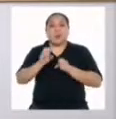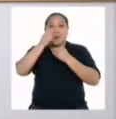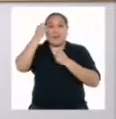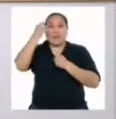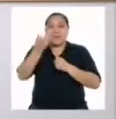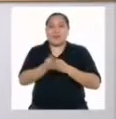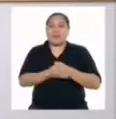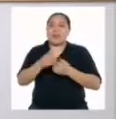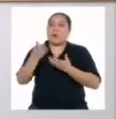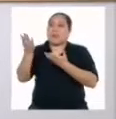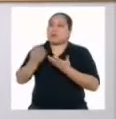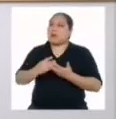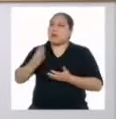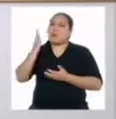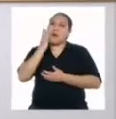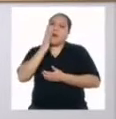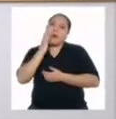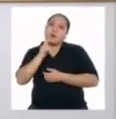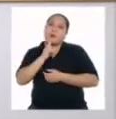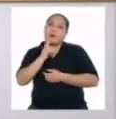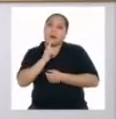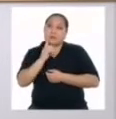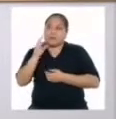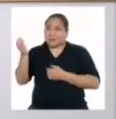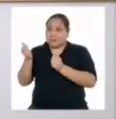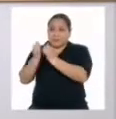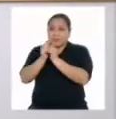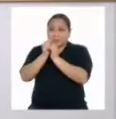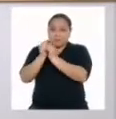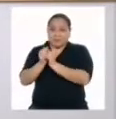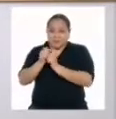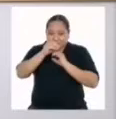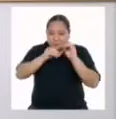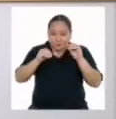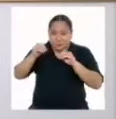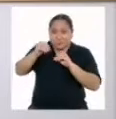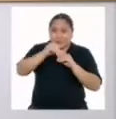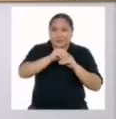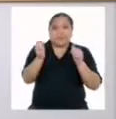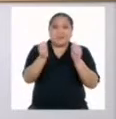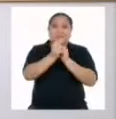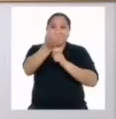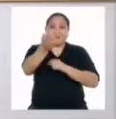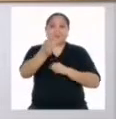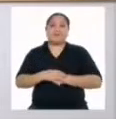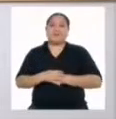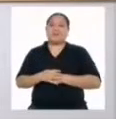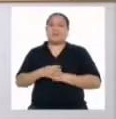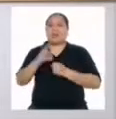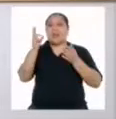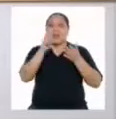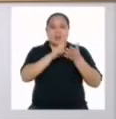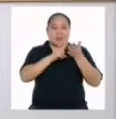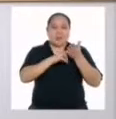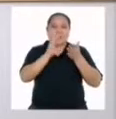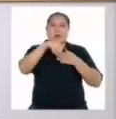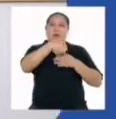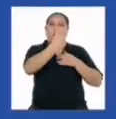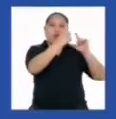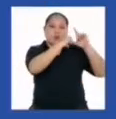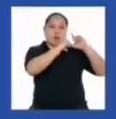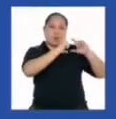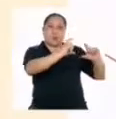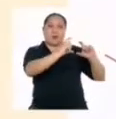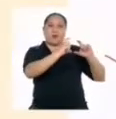invitar a mamá o a papá a que realicen una de estas actividades con ustedes. Leamos el siguiente